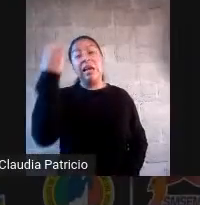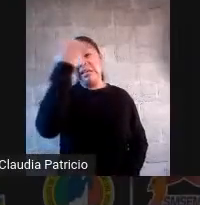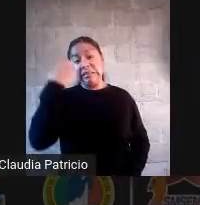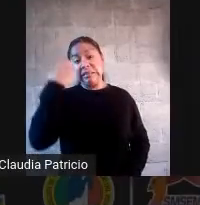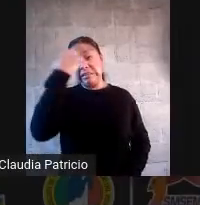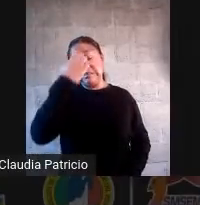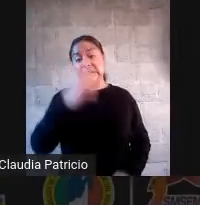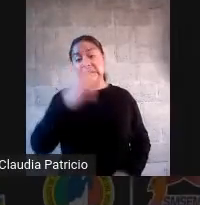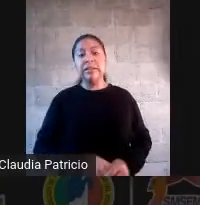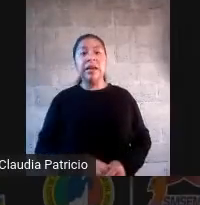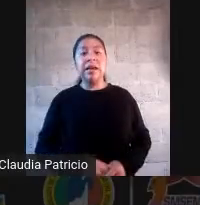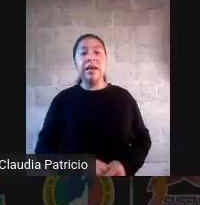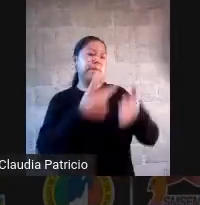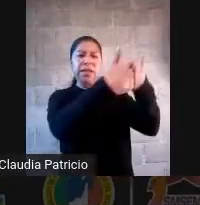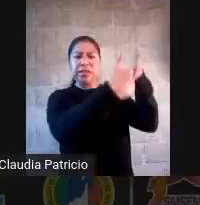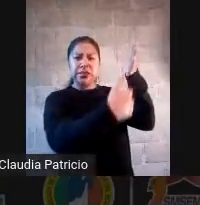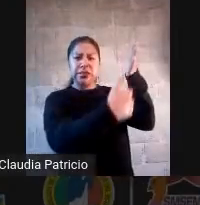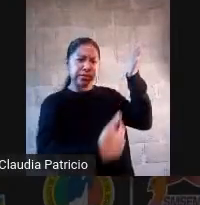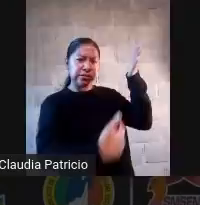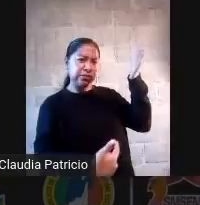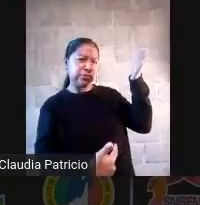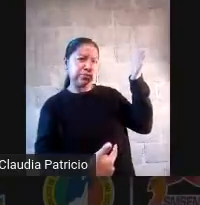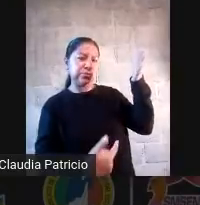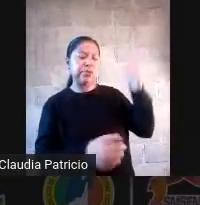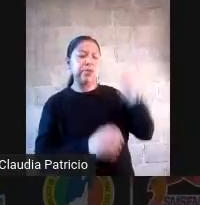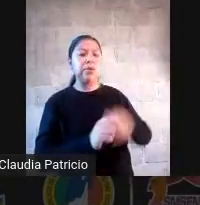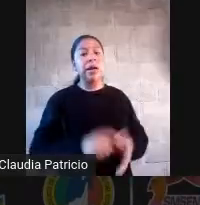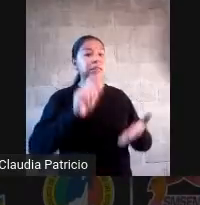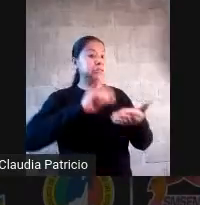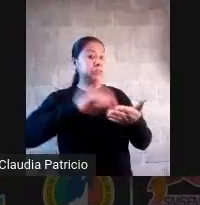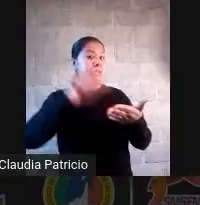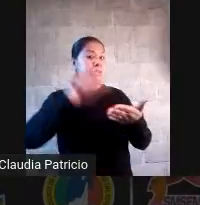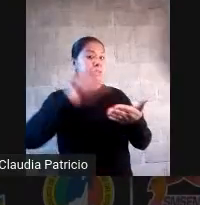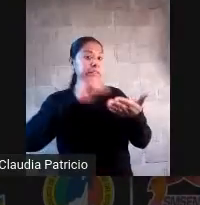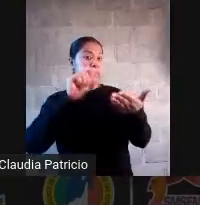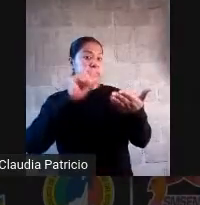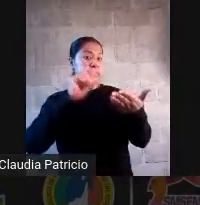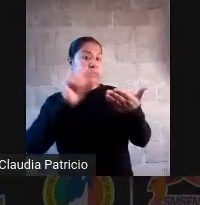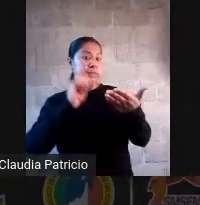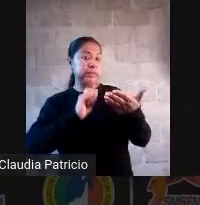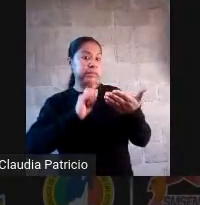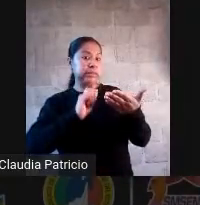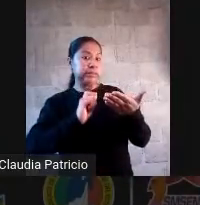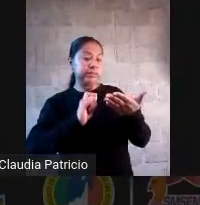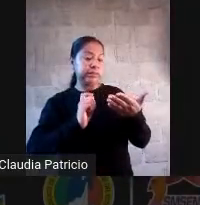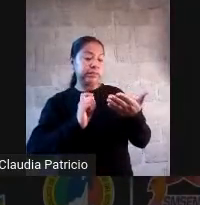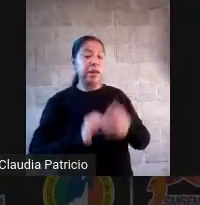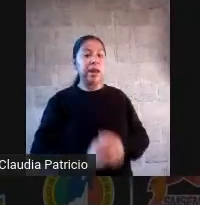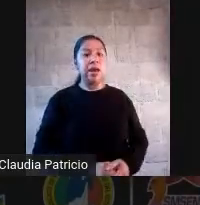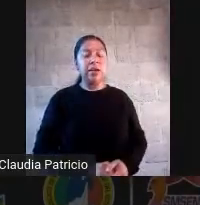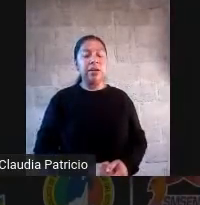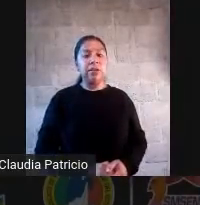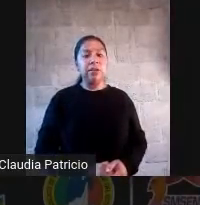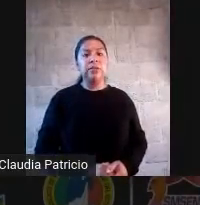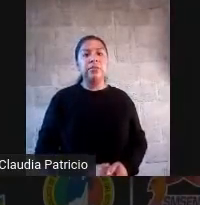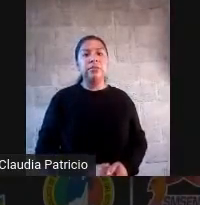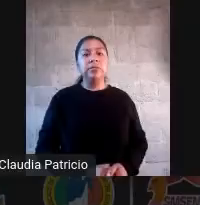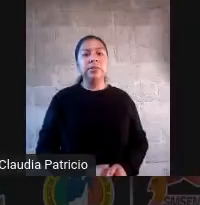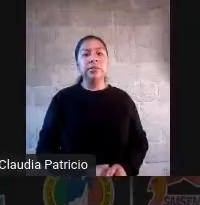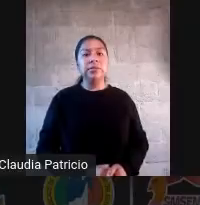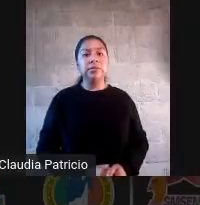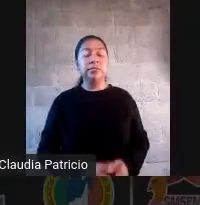equipo 4, a esa escala estimativa que usaste, cuando hicieron el debate o cuando hicieron un